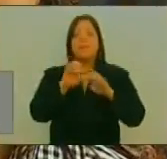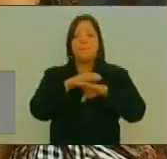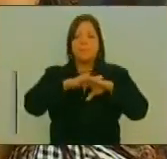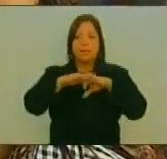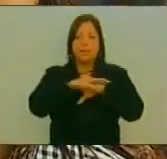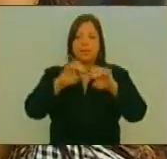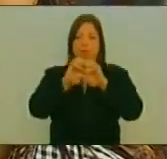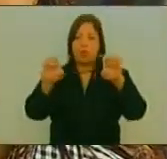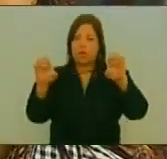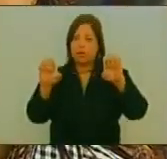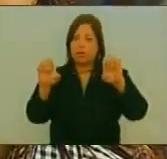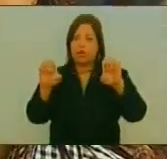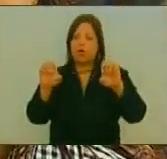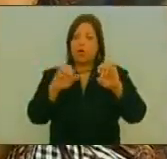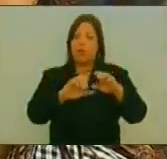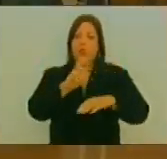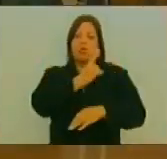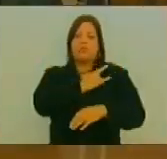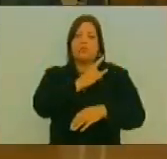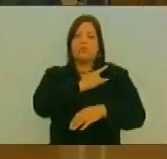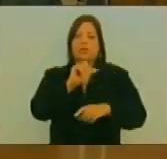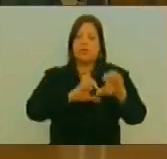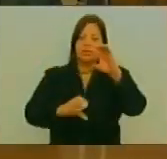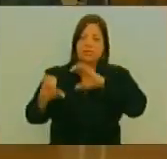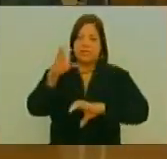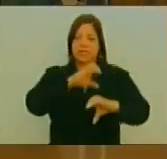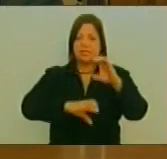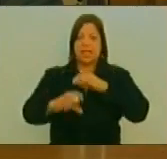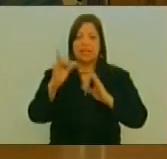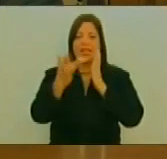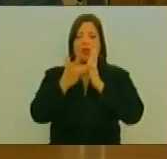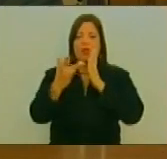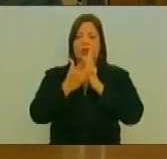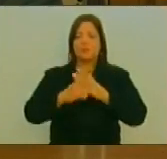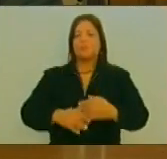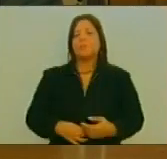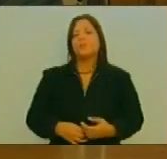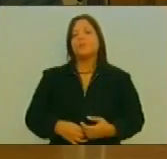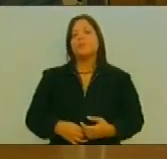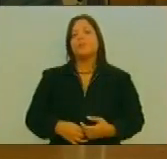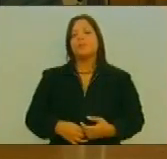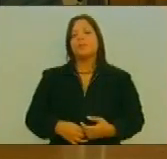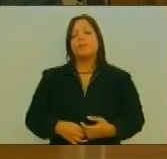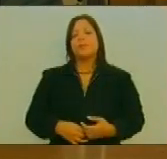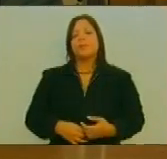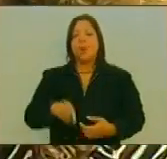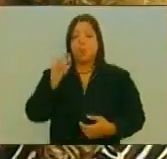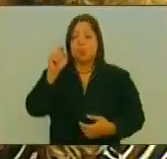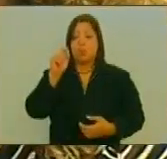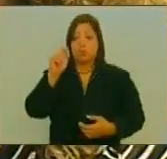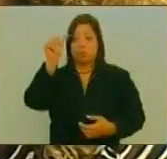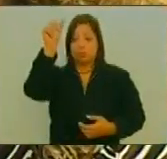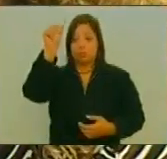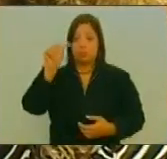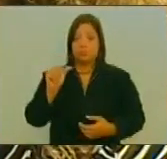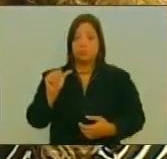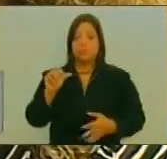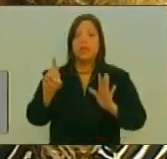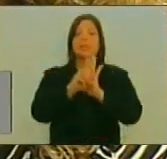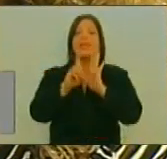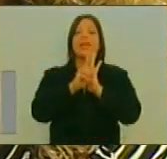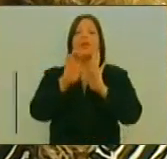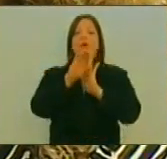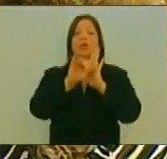Ciencia Y Tecnología En el Primer Punto Único Perdón En el Punto Único El Decreto